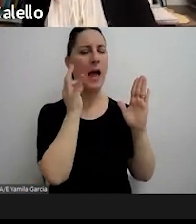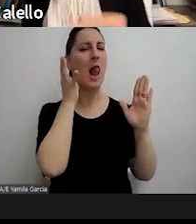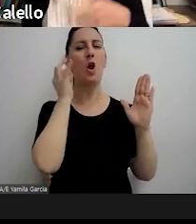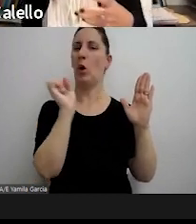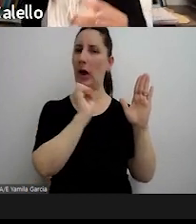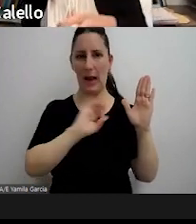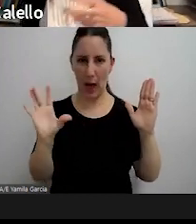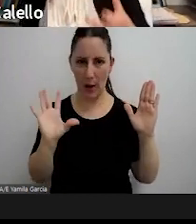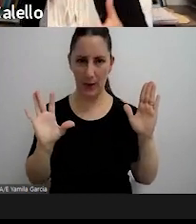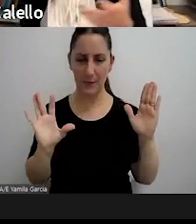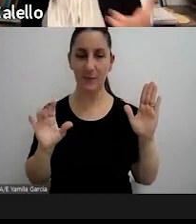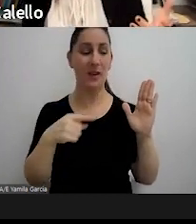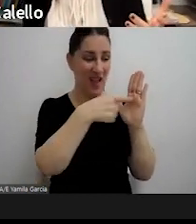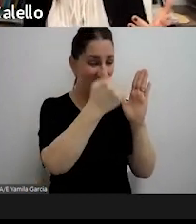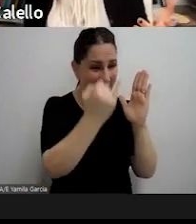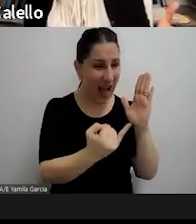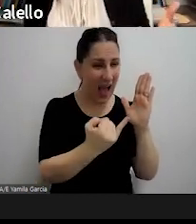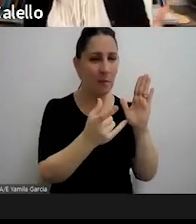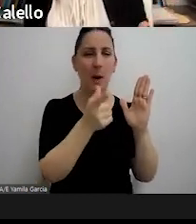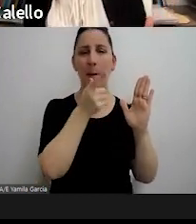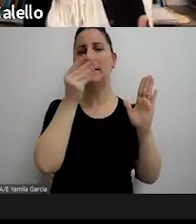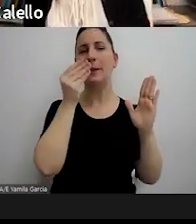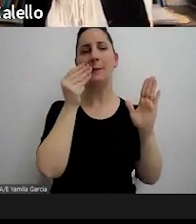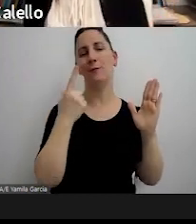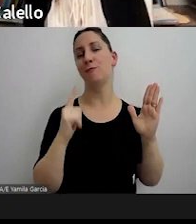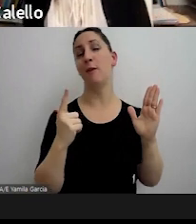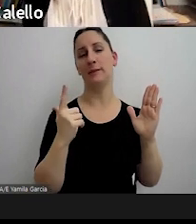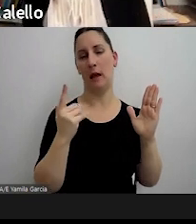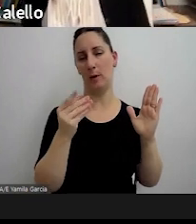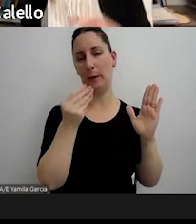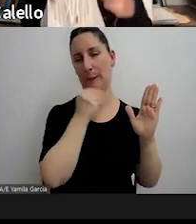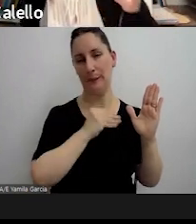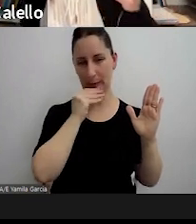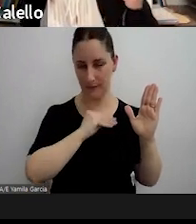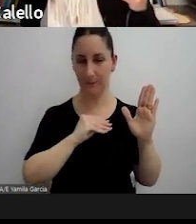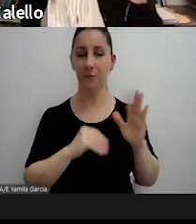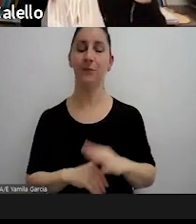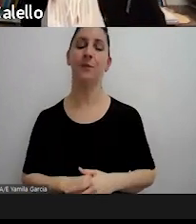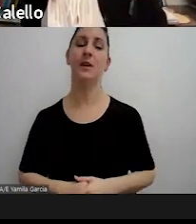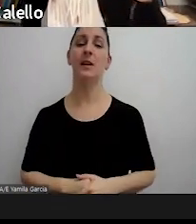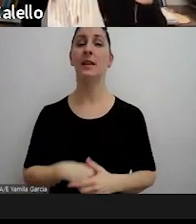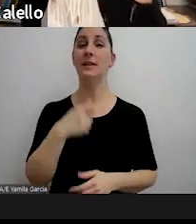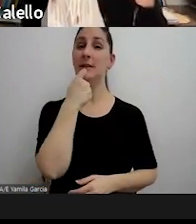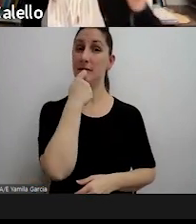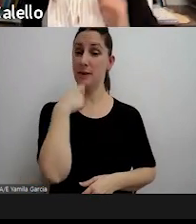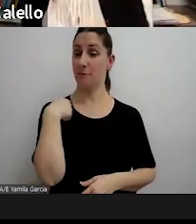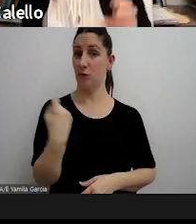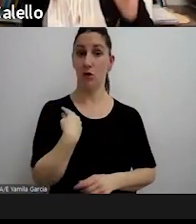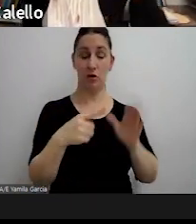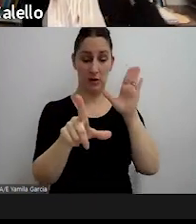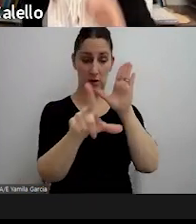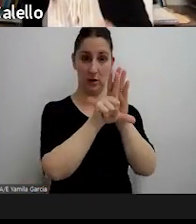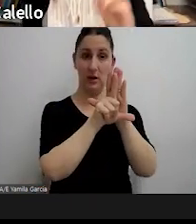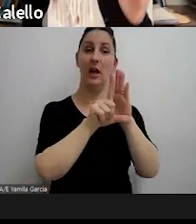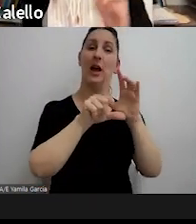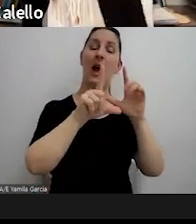están pero es como si no estuvieran básicamente traducido si uno lee el artículo 7